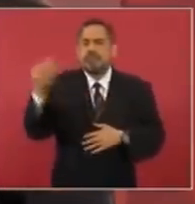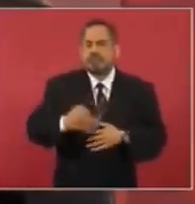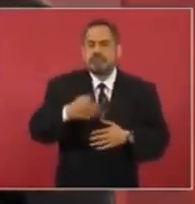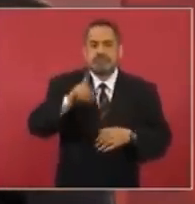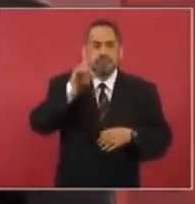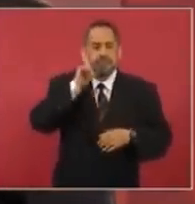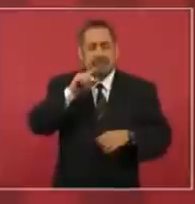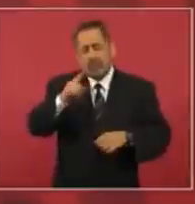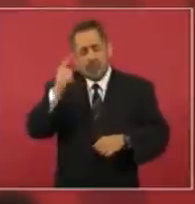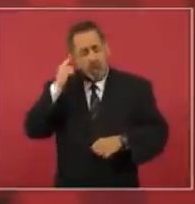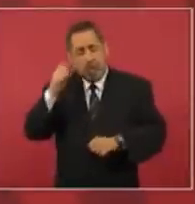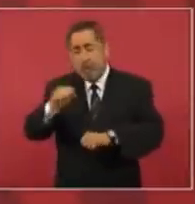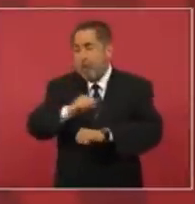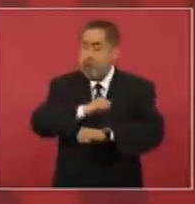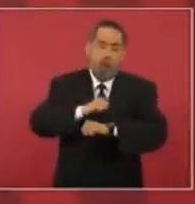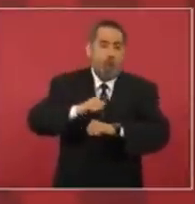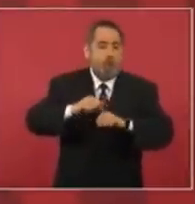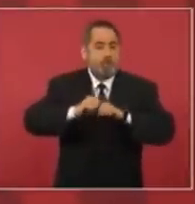bomba.